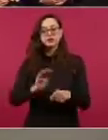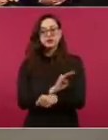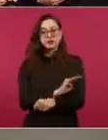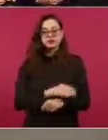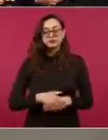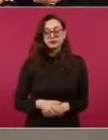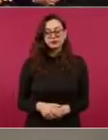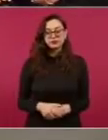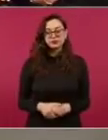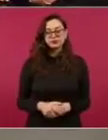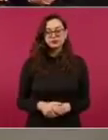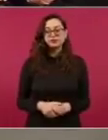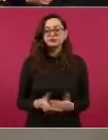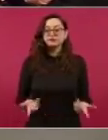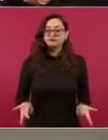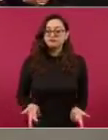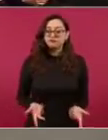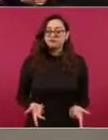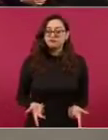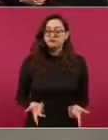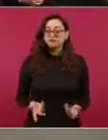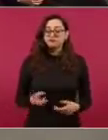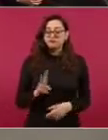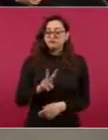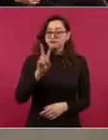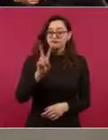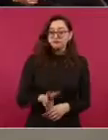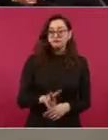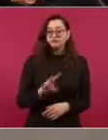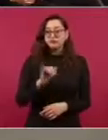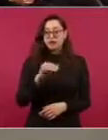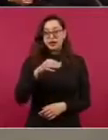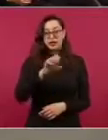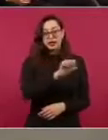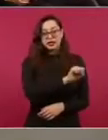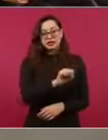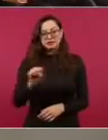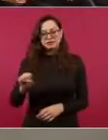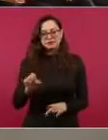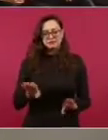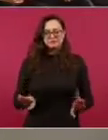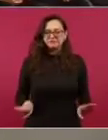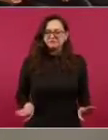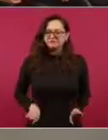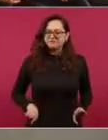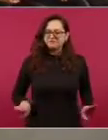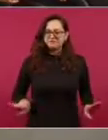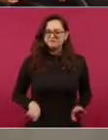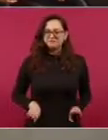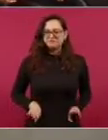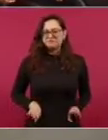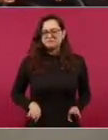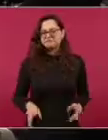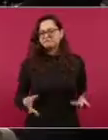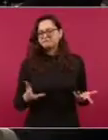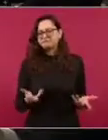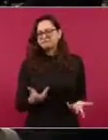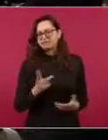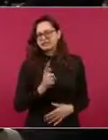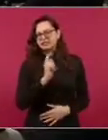institución cuya característica principal es que